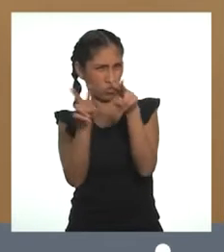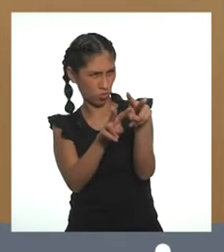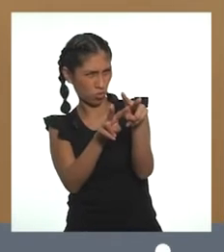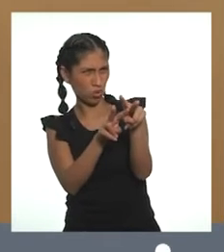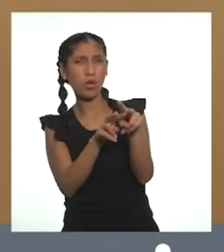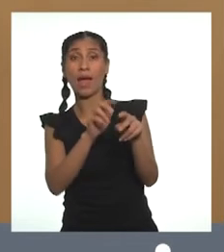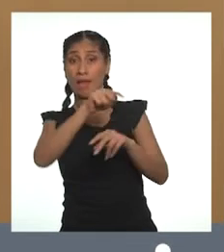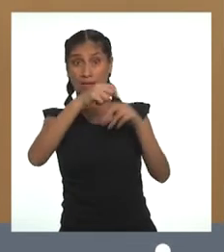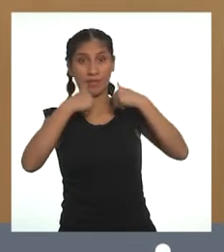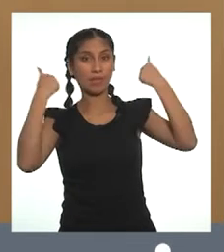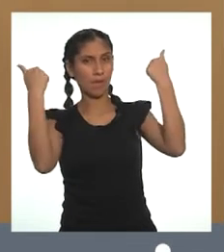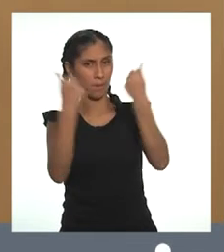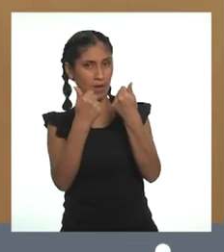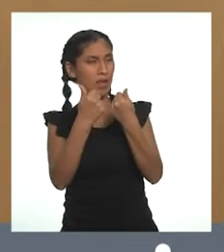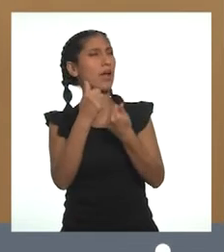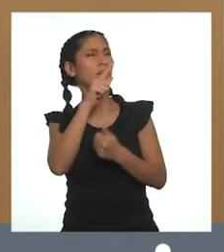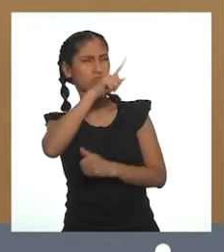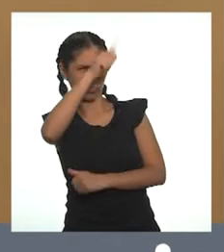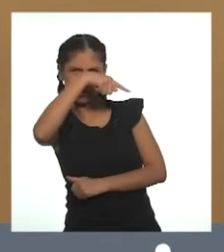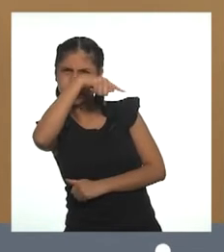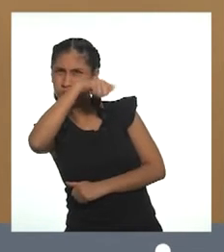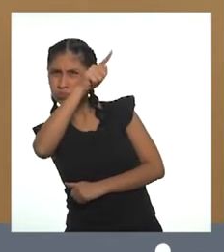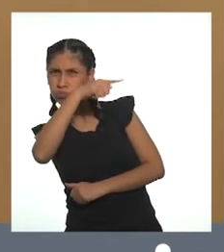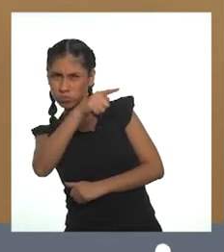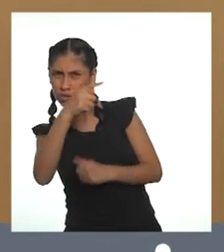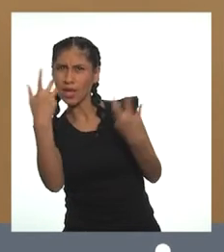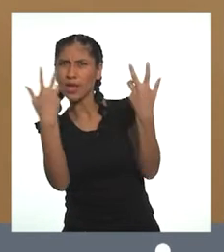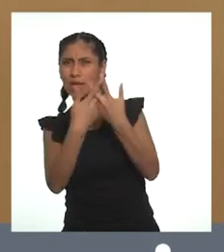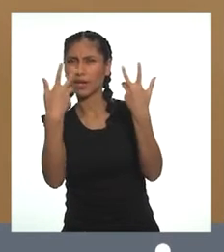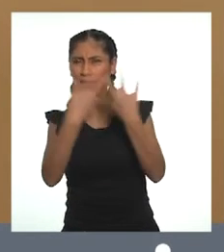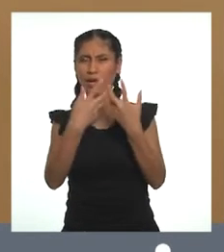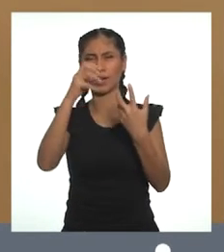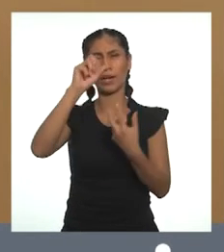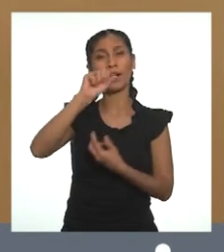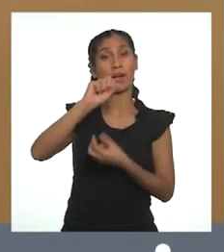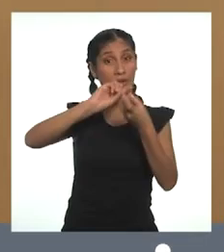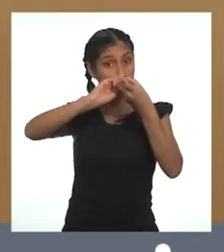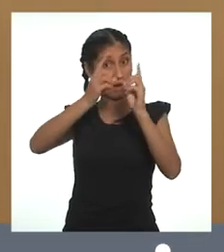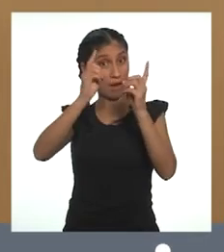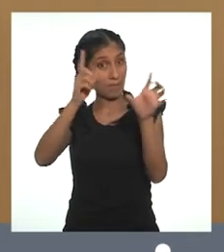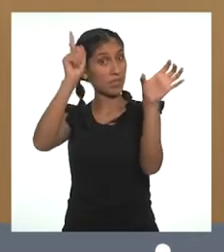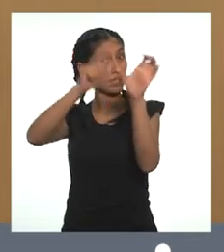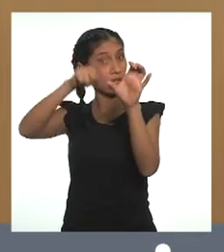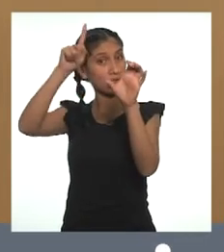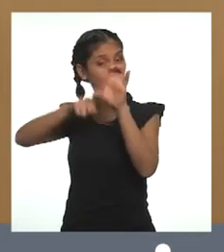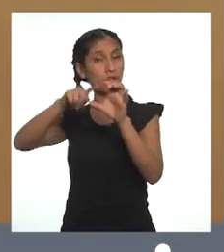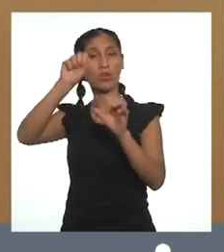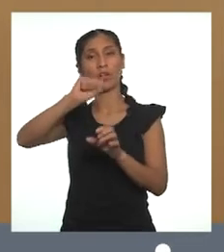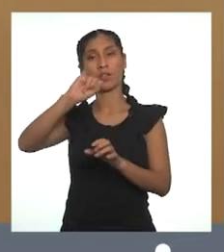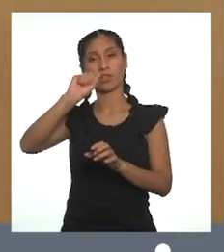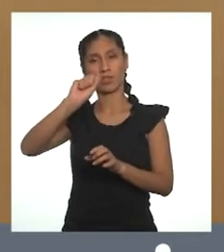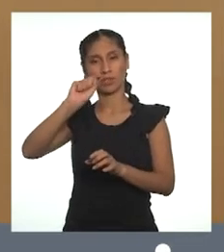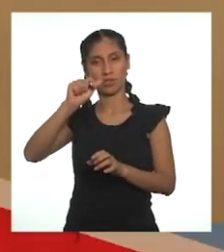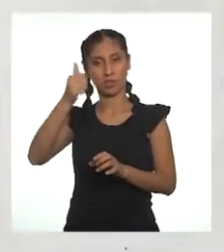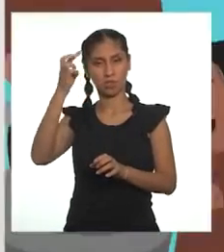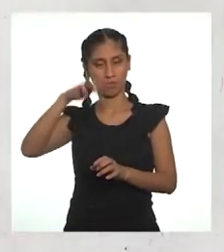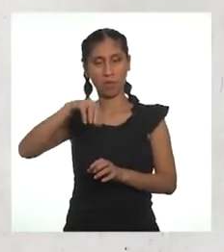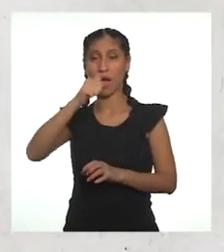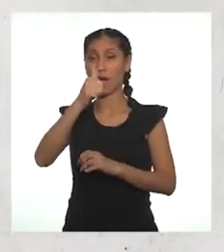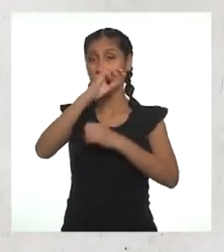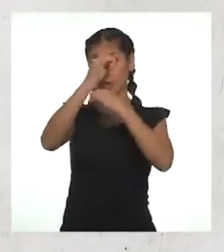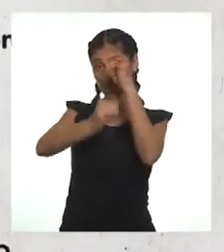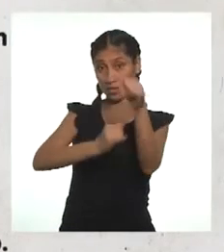al ser reconocido por la Asamblea General, pasa a formar parte del Sistema Internacional de Derechos Humanos.